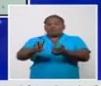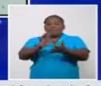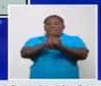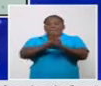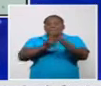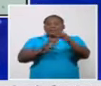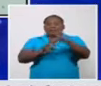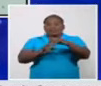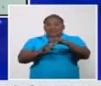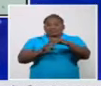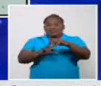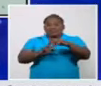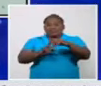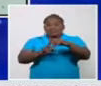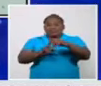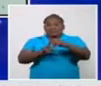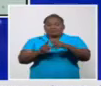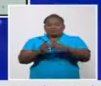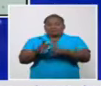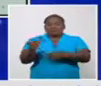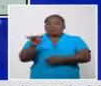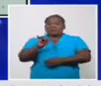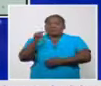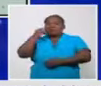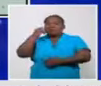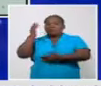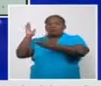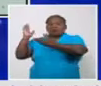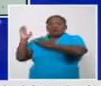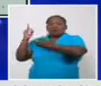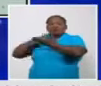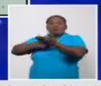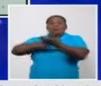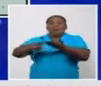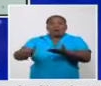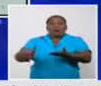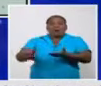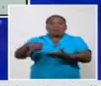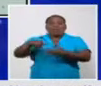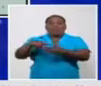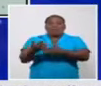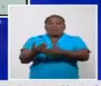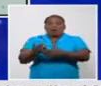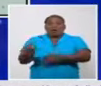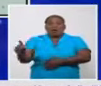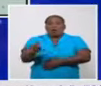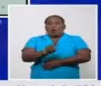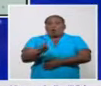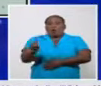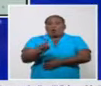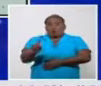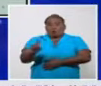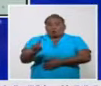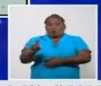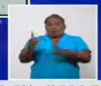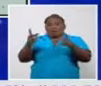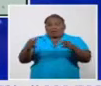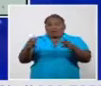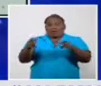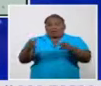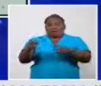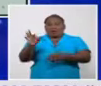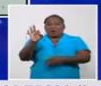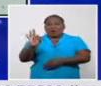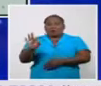ocurre en los últimos días semana 11 de Cárdenas y 8 de Matanza que son los 2